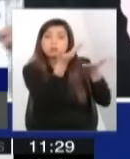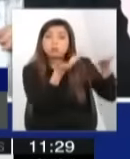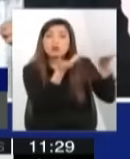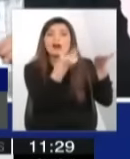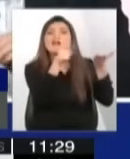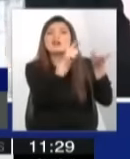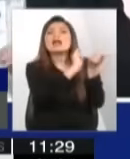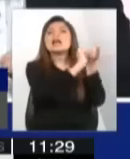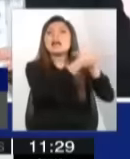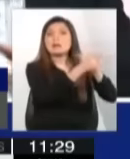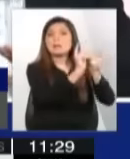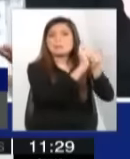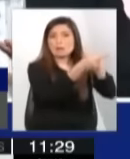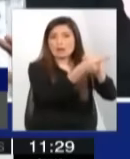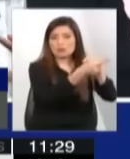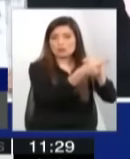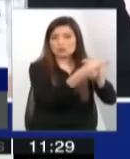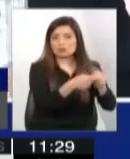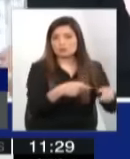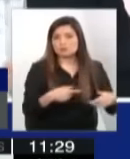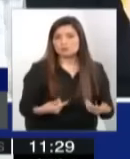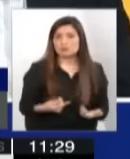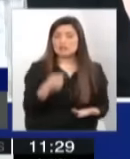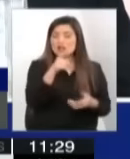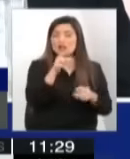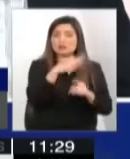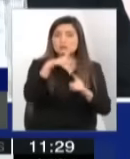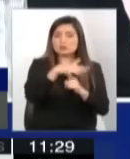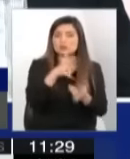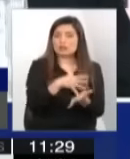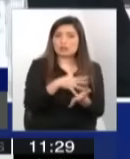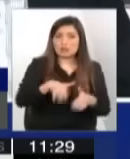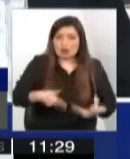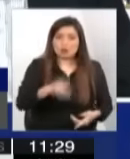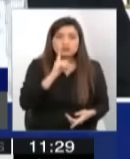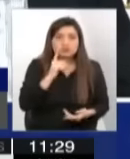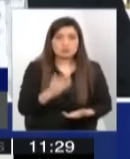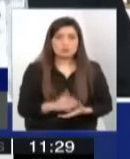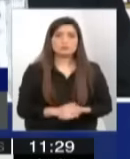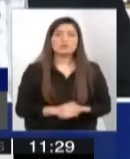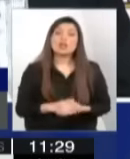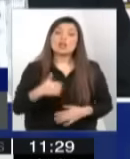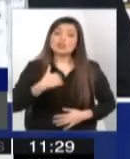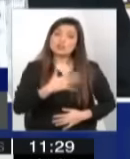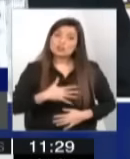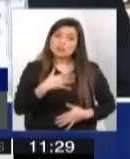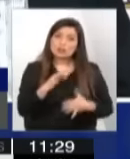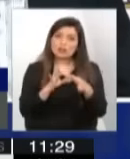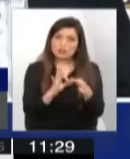es parte de la situación de emergencia que nosotros tenemos que abordar ahora. Claudio, quiero agradecerte tu testimonio